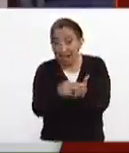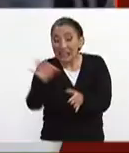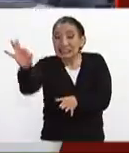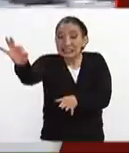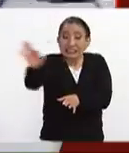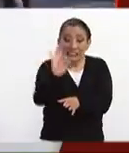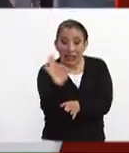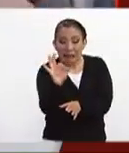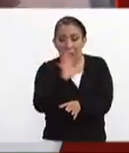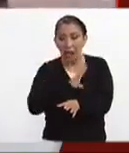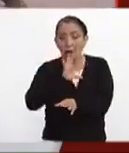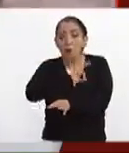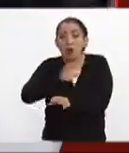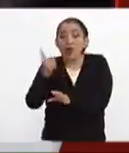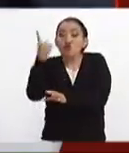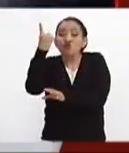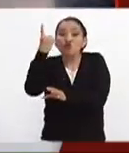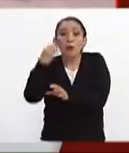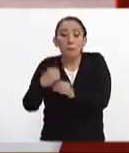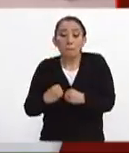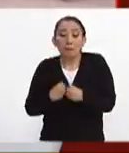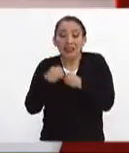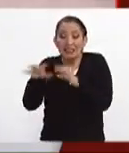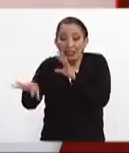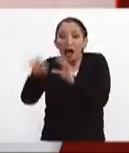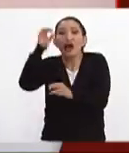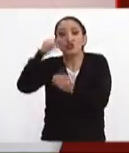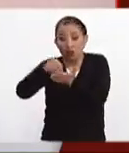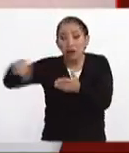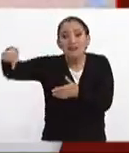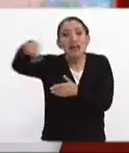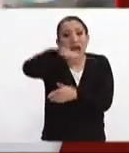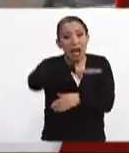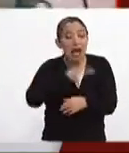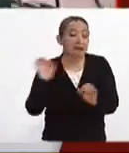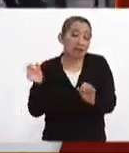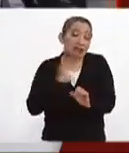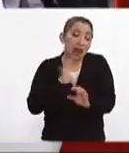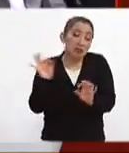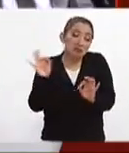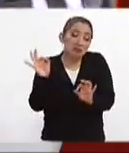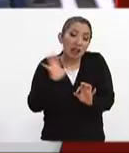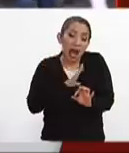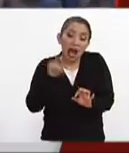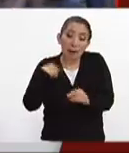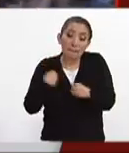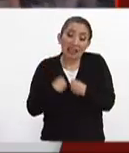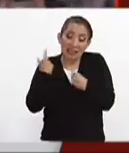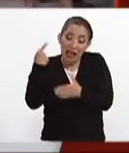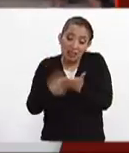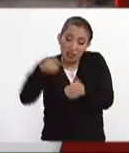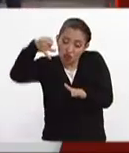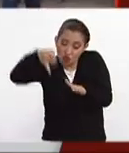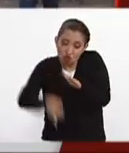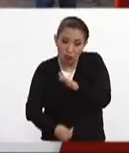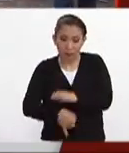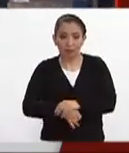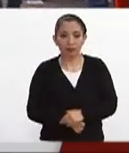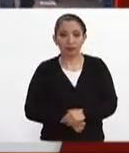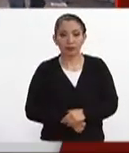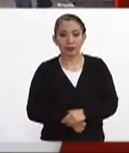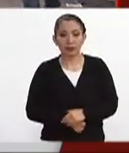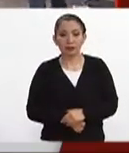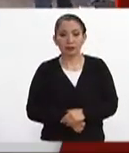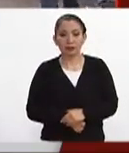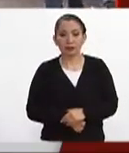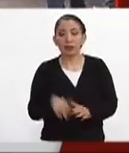la posibilidad de encontrar aún vida bajo los escombros aún existe esa posibilidad de encontrar vida bajo los escombros Rodríguez